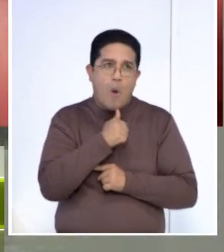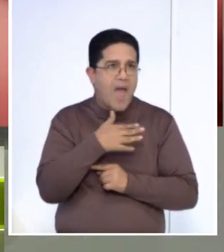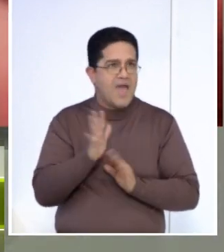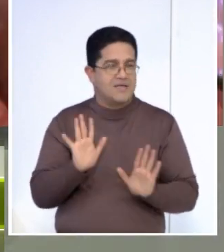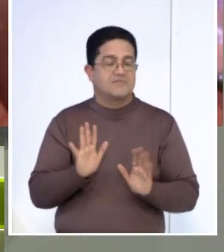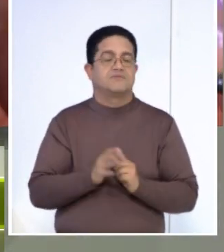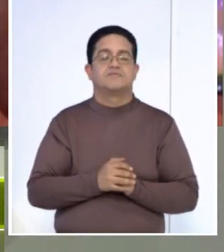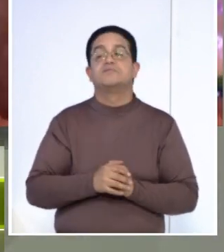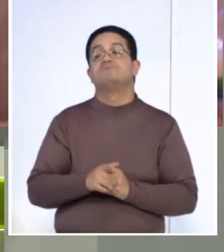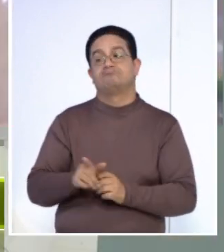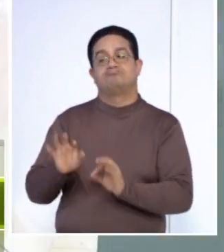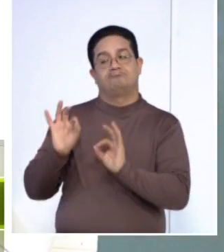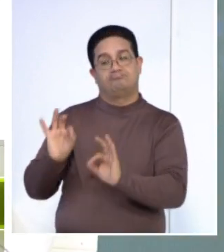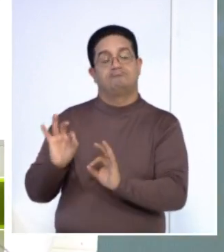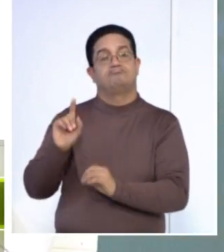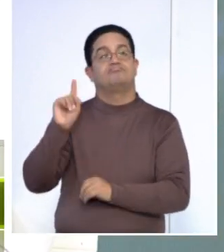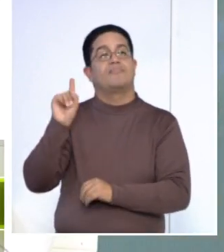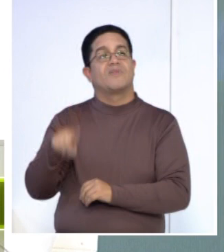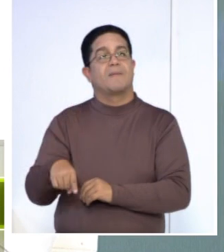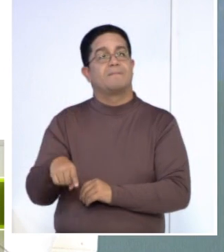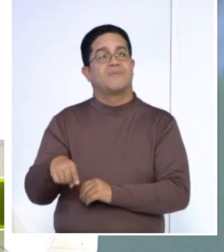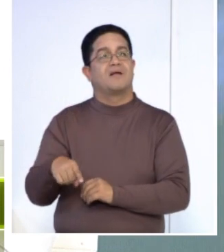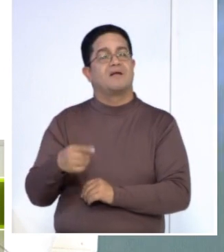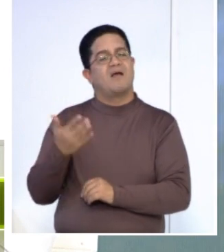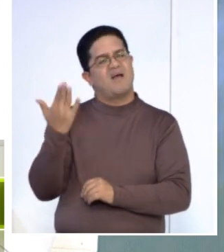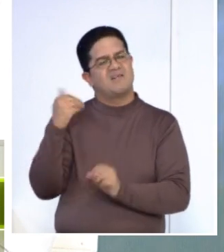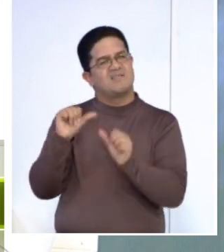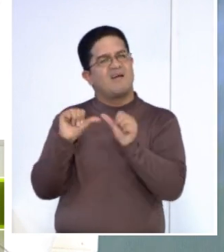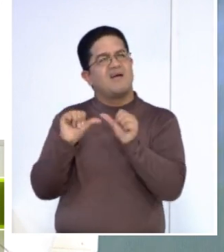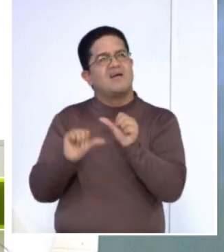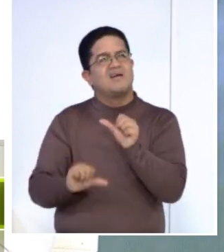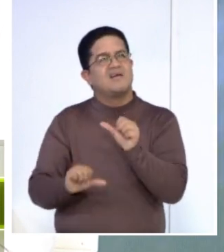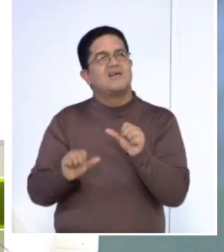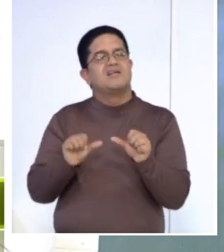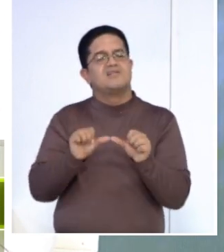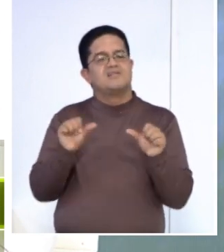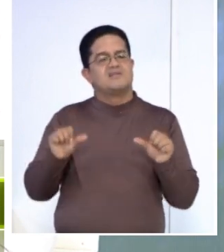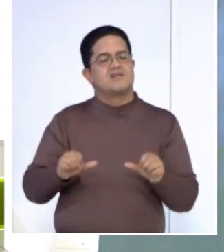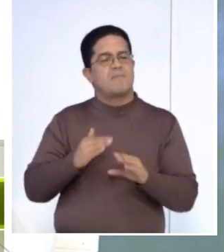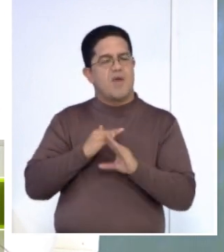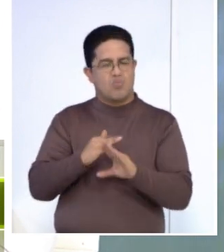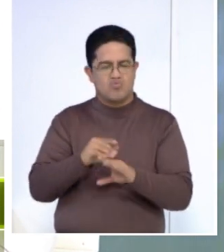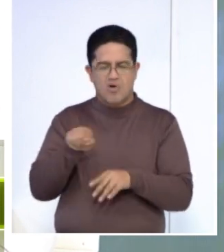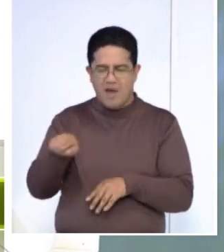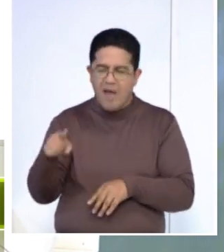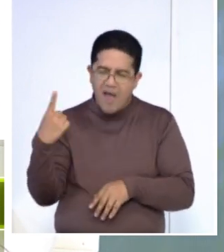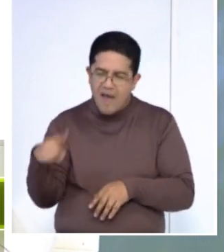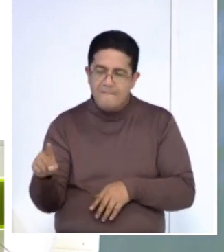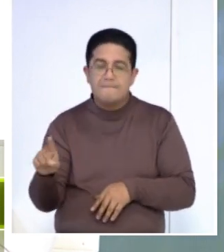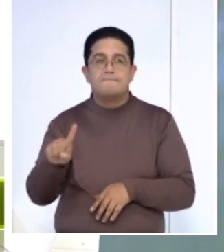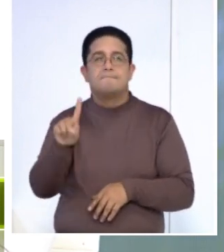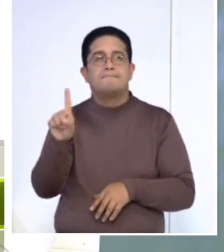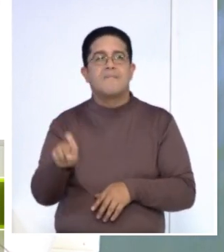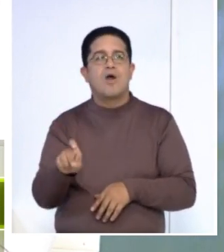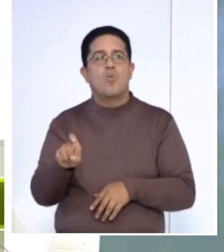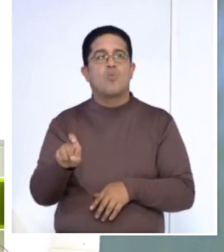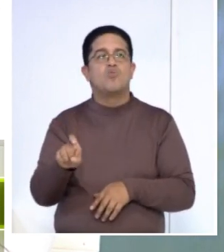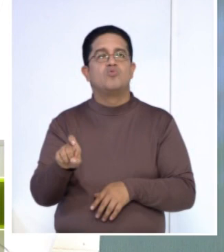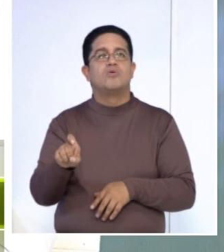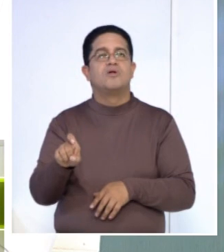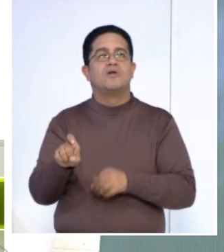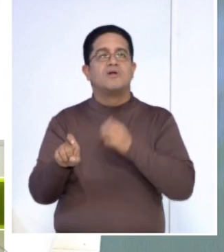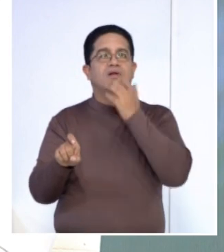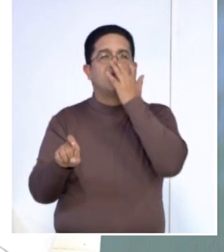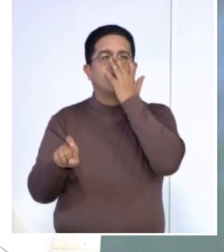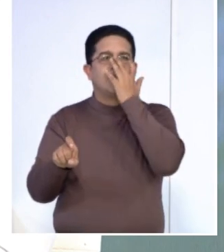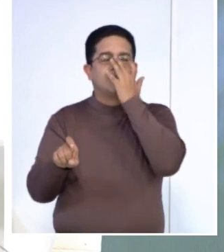Por supuesto. Además, estábamos hablando sobre el sistema inmune. Por acá nos llegó una pregunta si existía algún estudio o había alguna